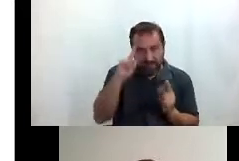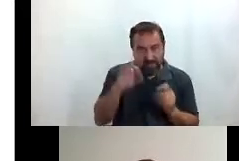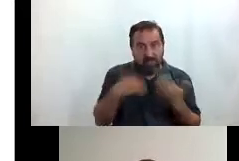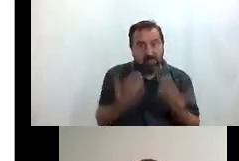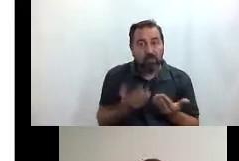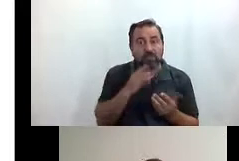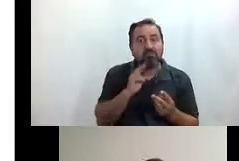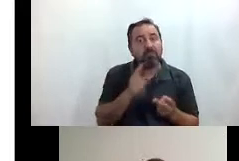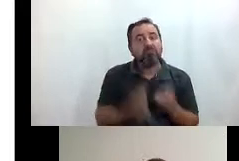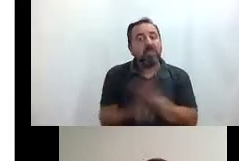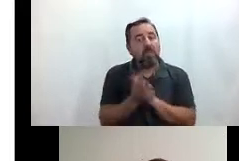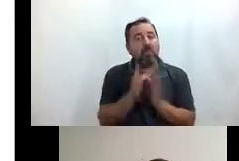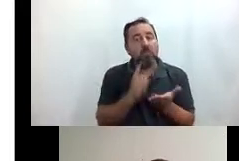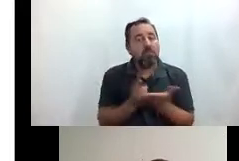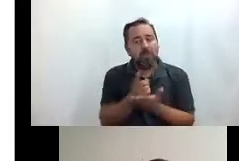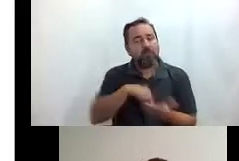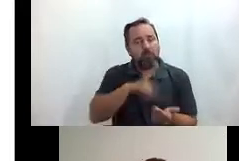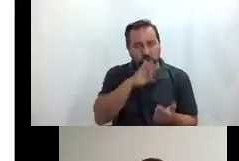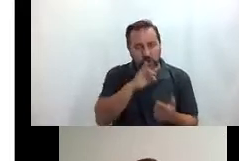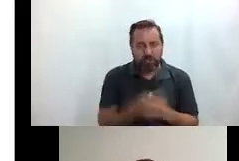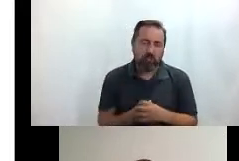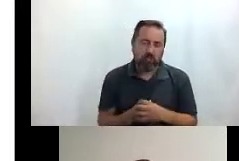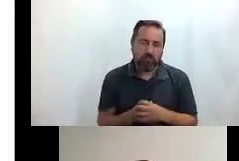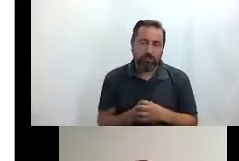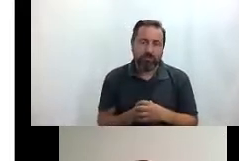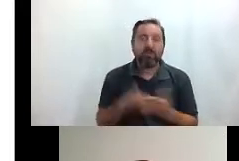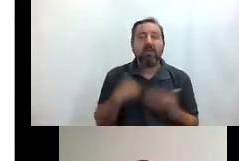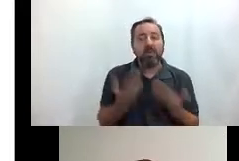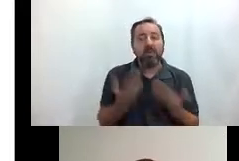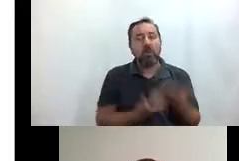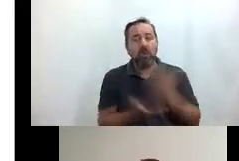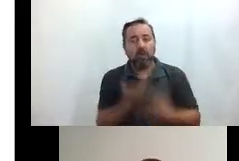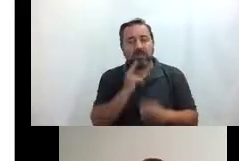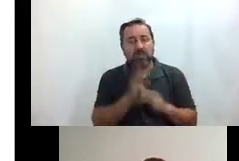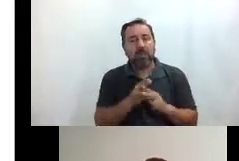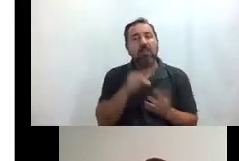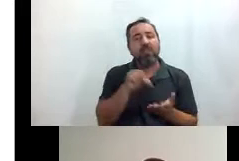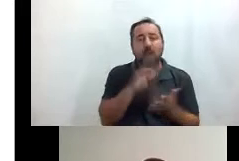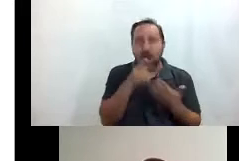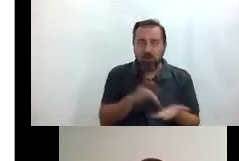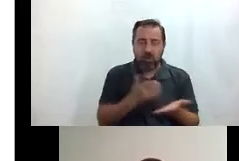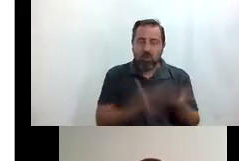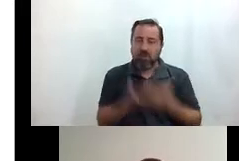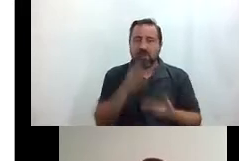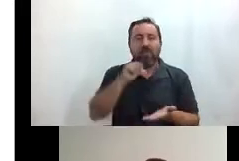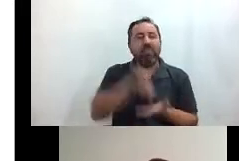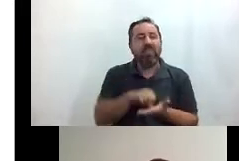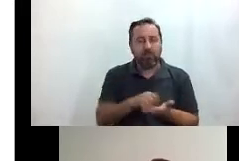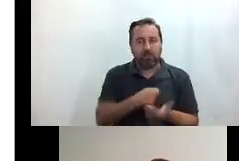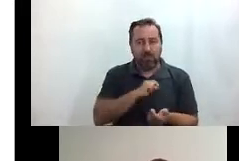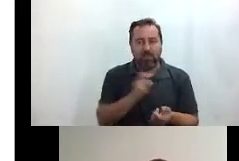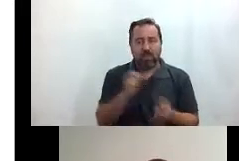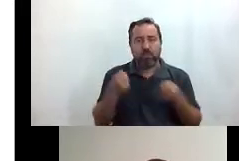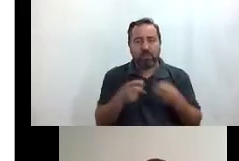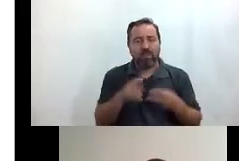quedado este mapa pues que estamos también muy contentos hemos colaborado con el centro estamos colaborando con el centro español de subtitulado